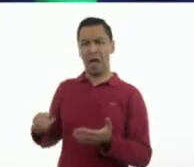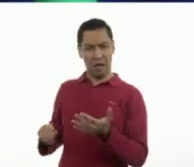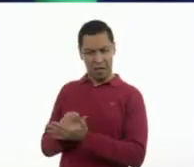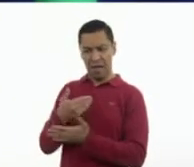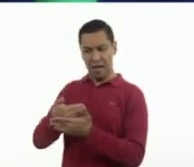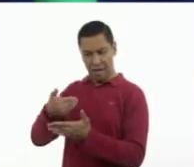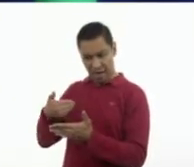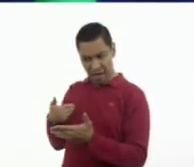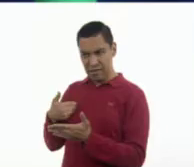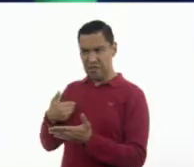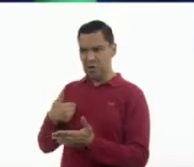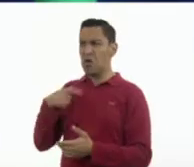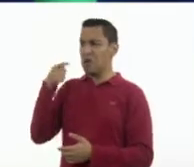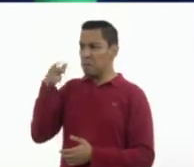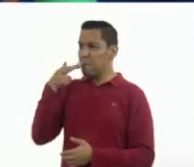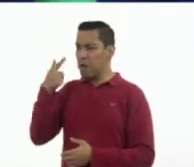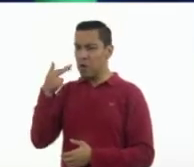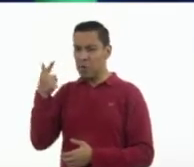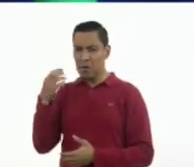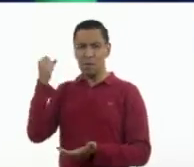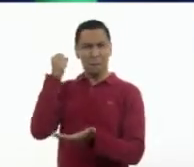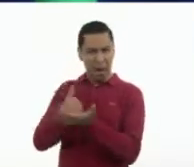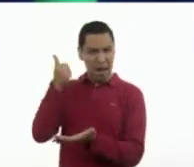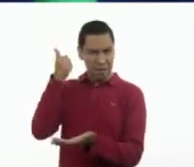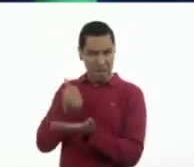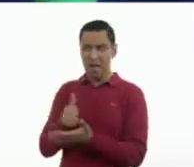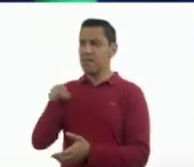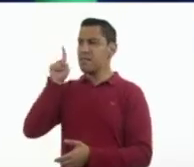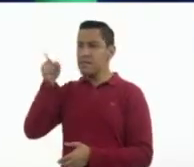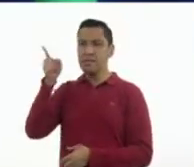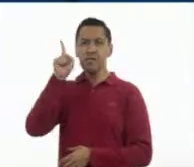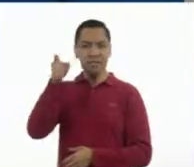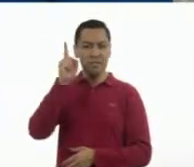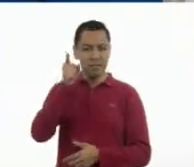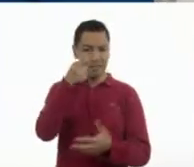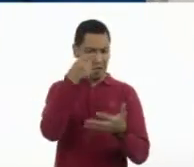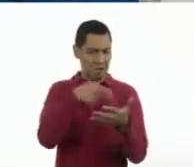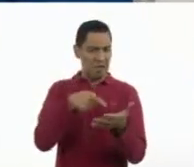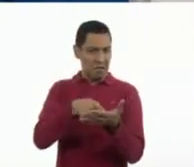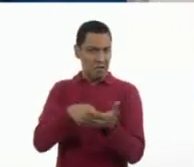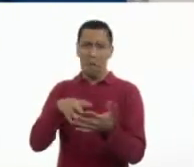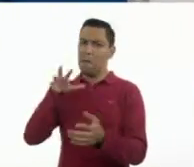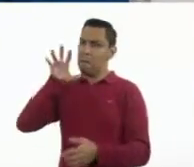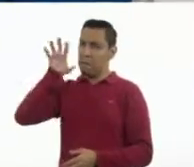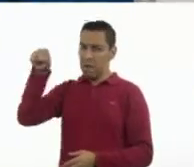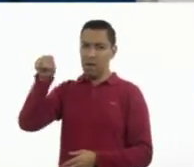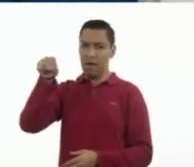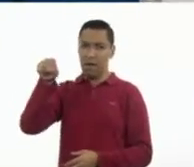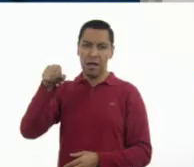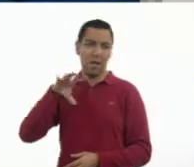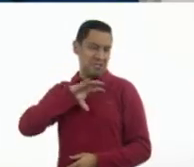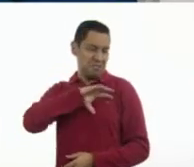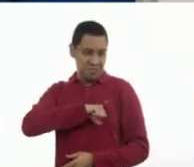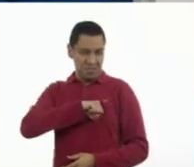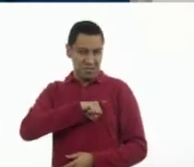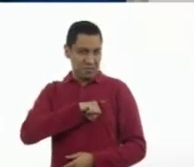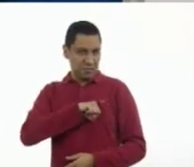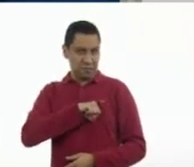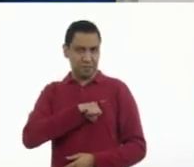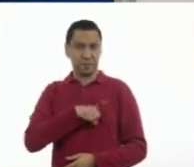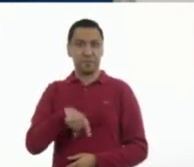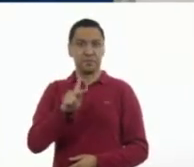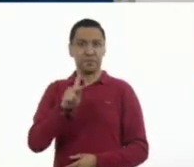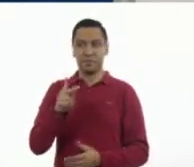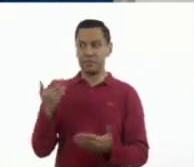preferidas normalmente, pero veo una gran variedad siempre. Pues precisamente, si ya tienes tus marcas consentidas y consumes